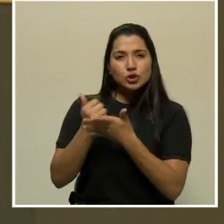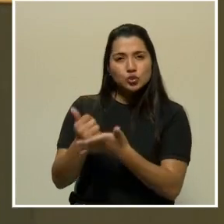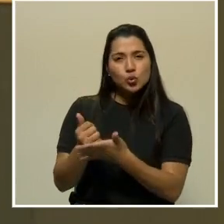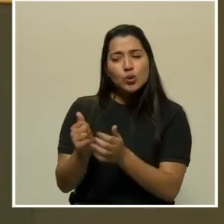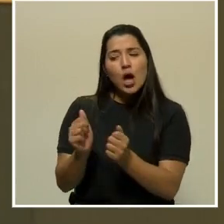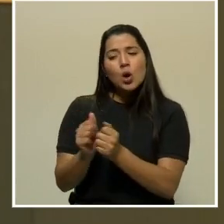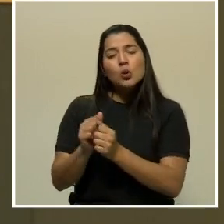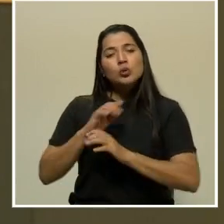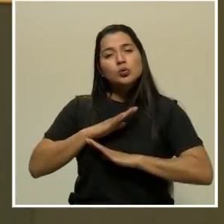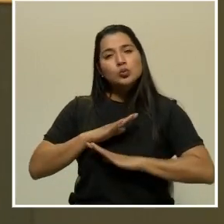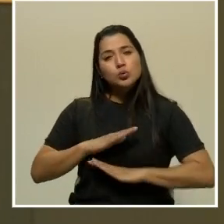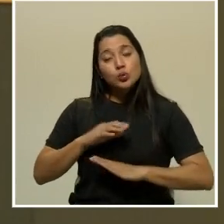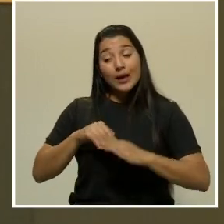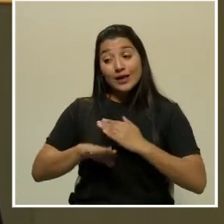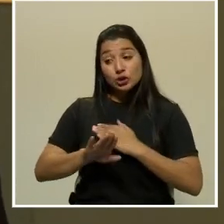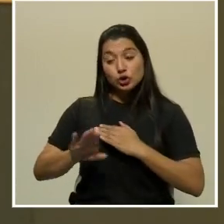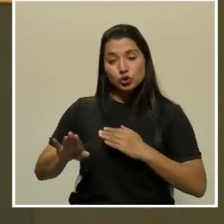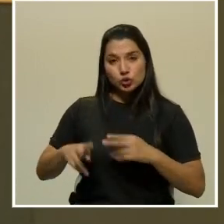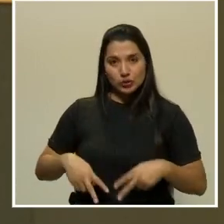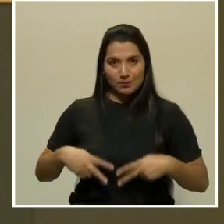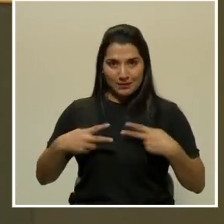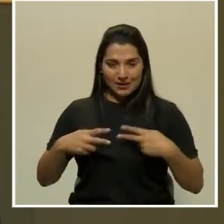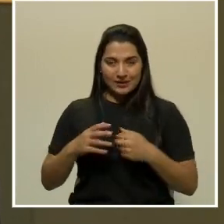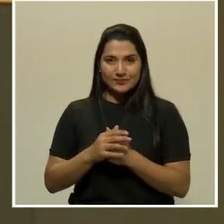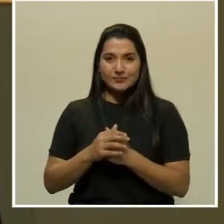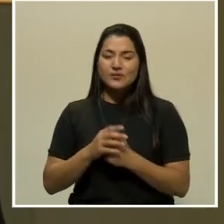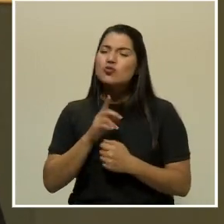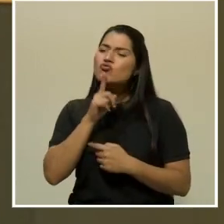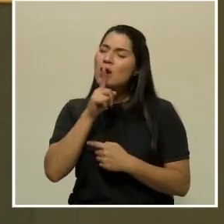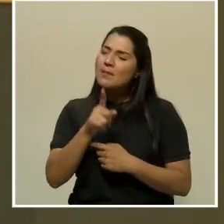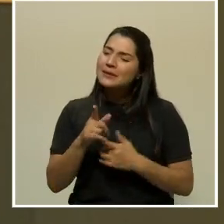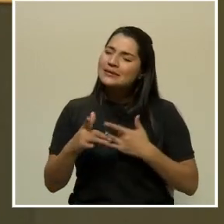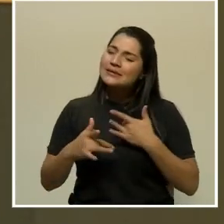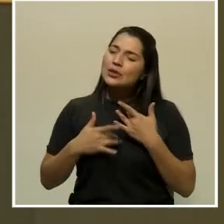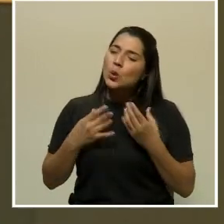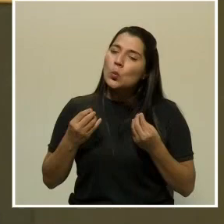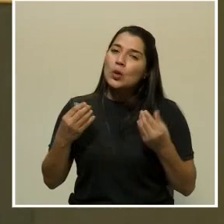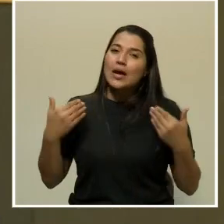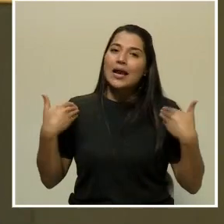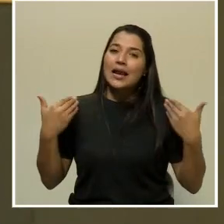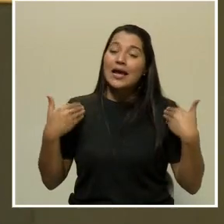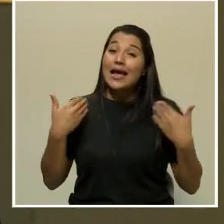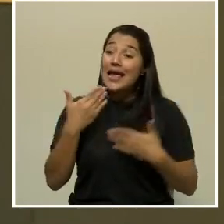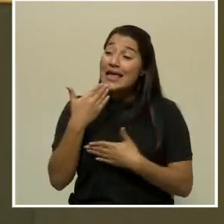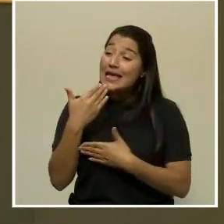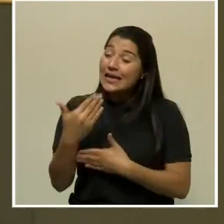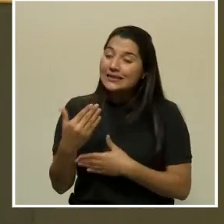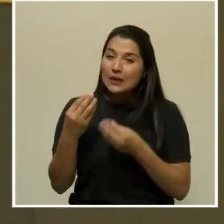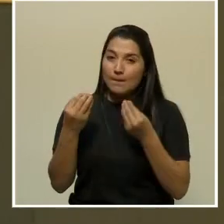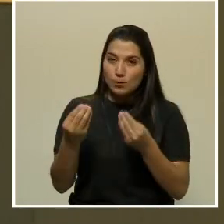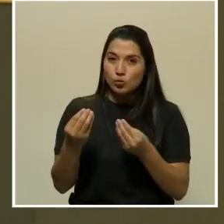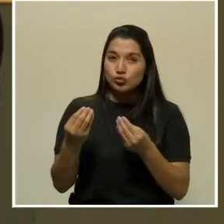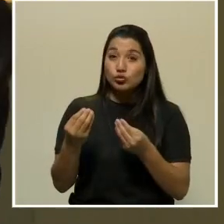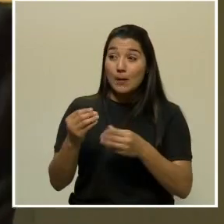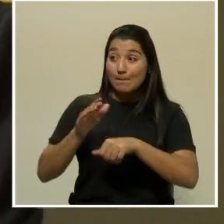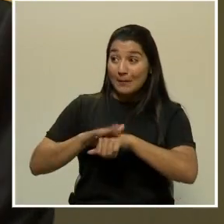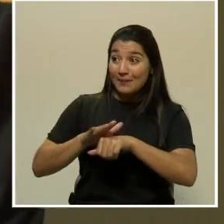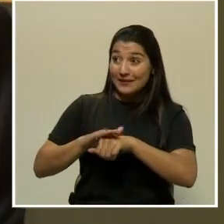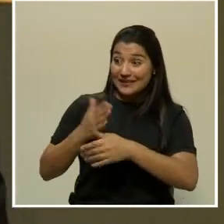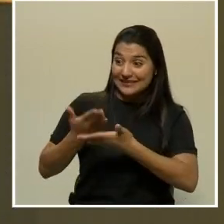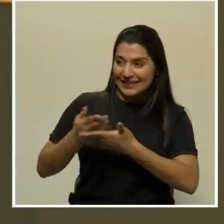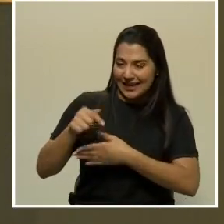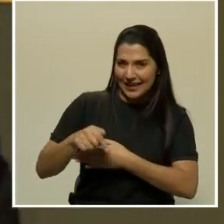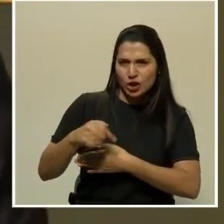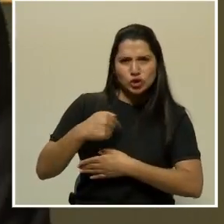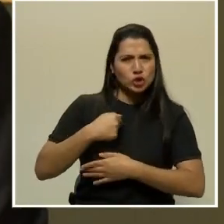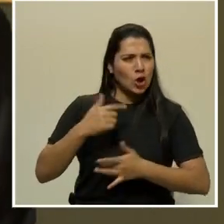En su vida, sinceramente, me alegro mucho y te agradezco también muchísimo la hospitalidad. Yo